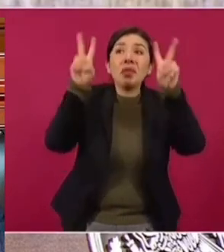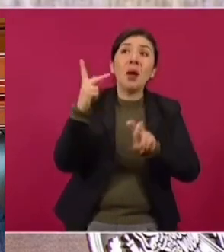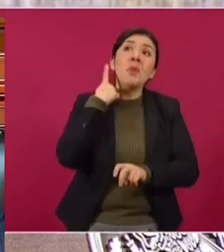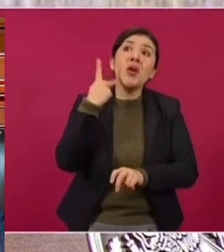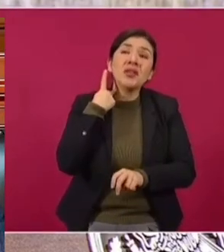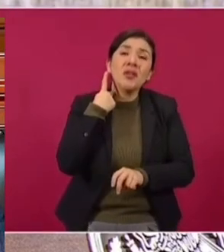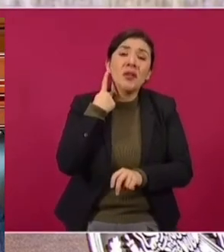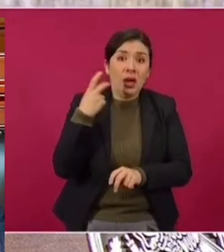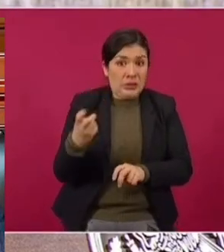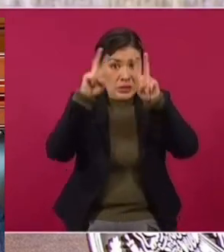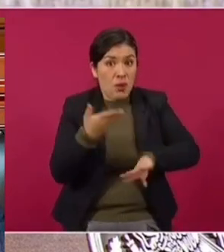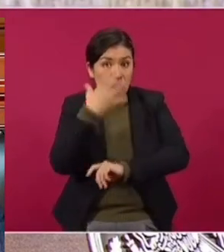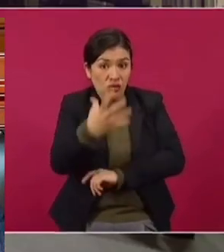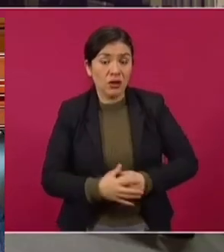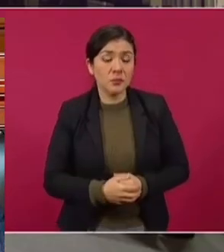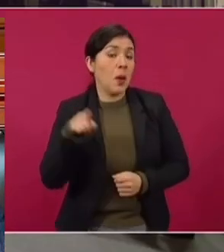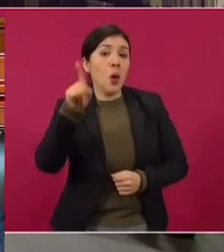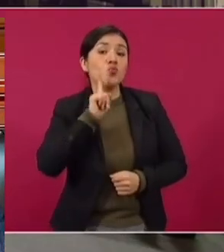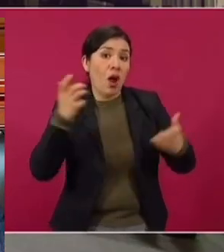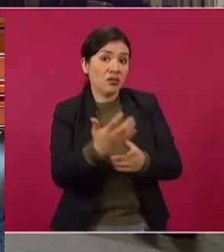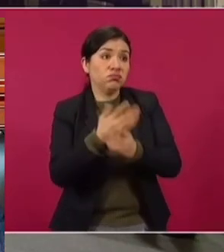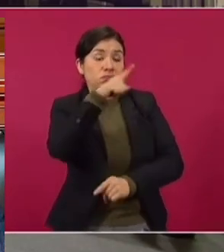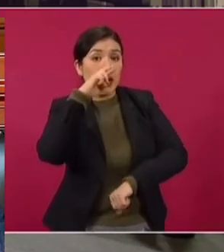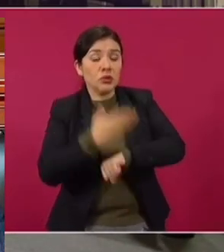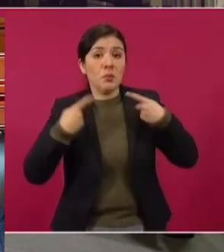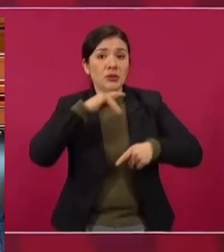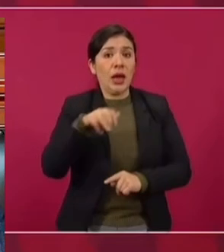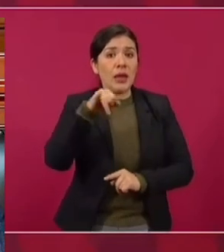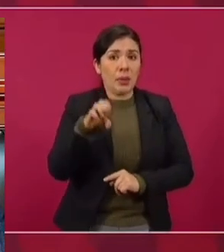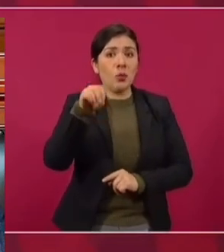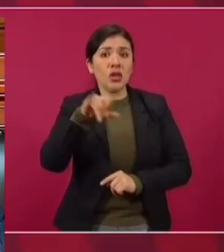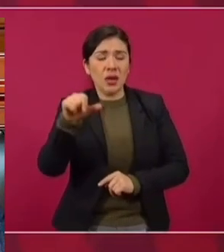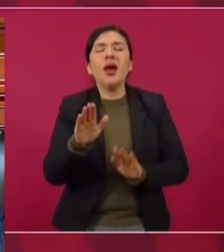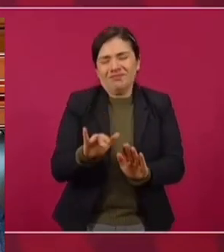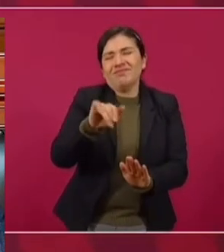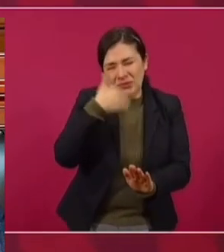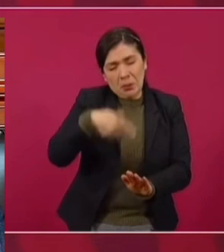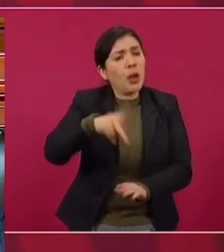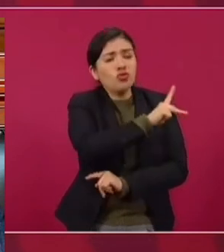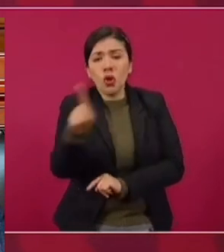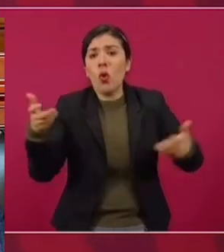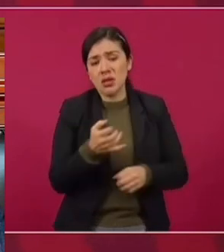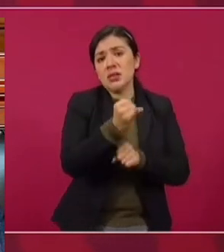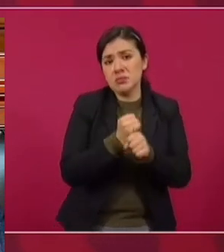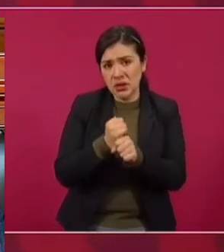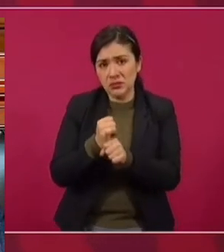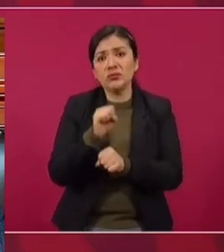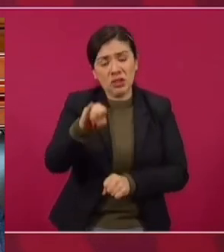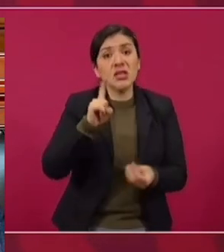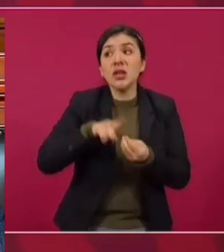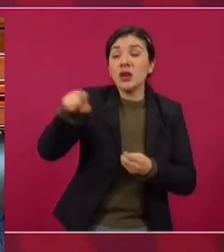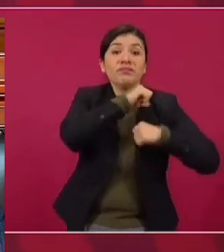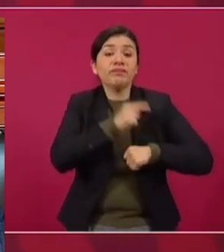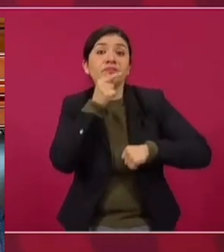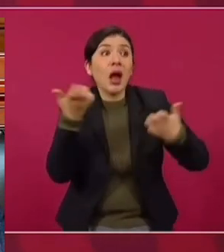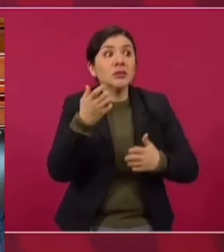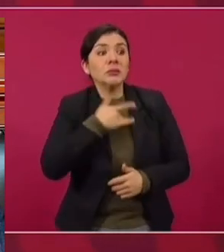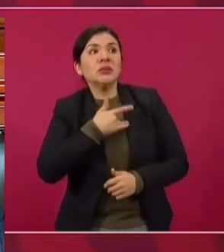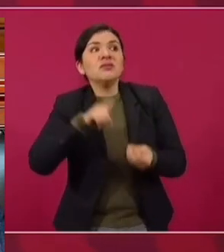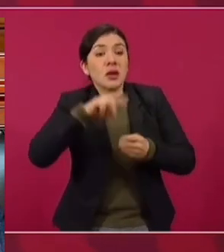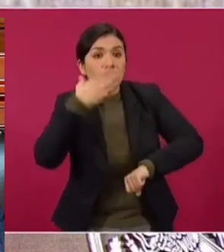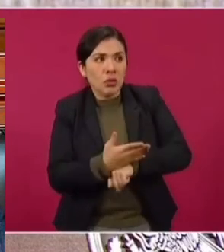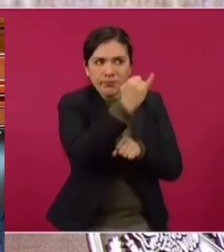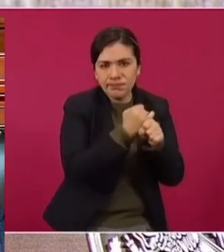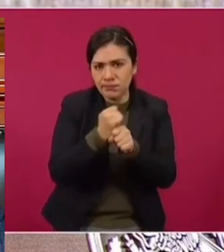politiquería en un asunto tan serio. Bueno, que ella misma lo señalaba Jaime Bonilla, por eso no llama la atención. todos van a ser investigados los que considere la autoridad, no hay impunidad